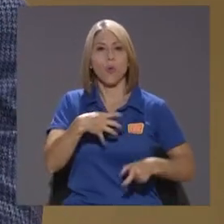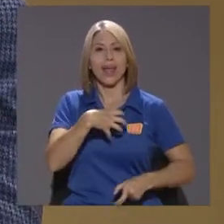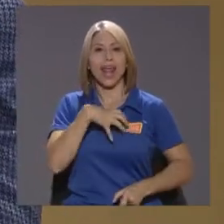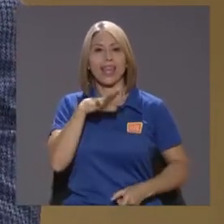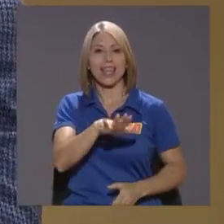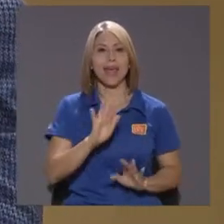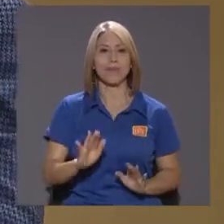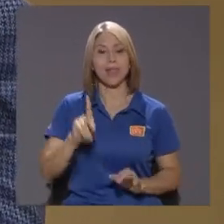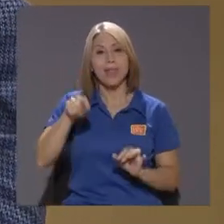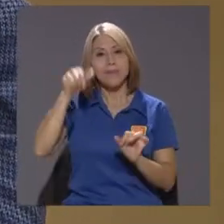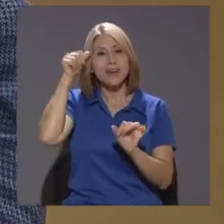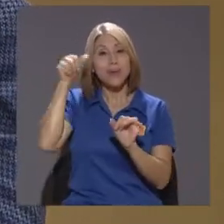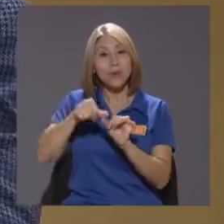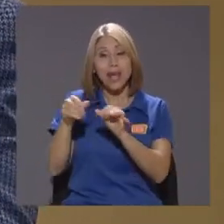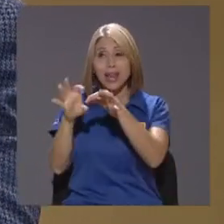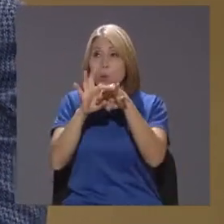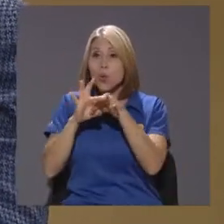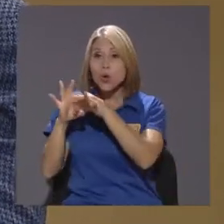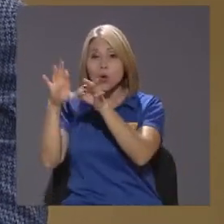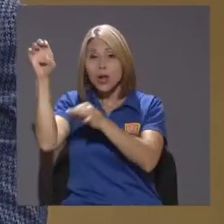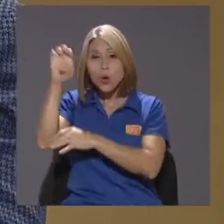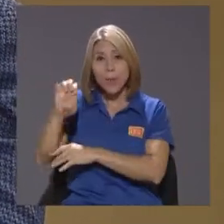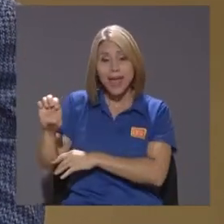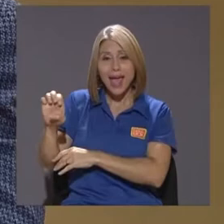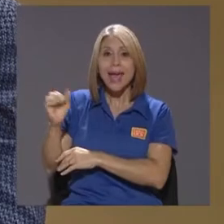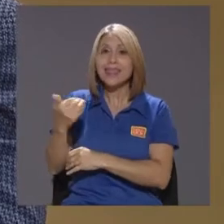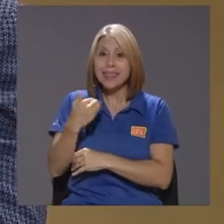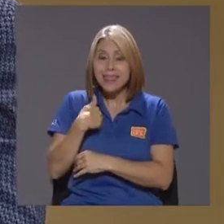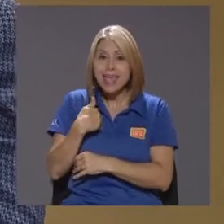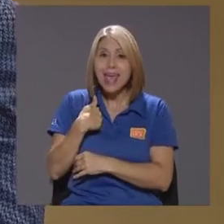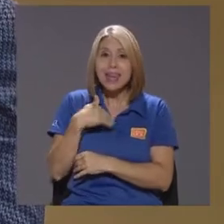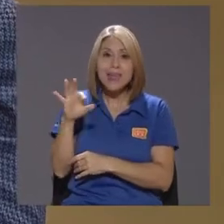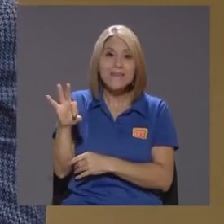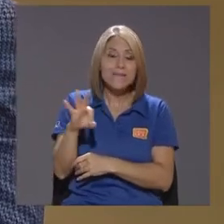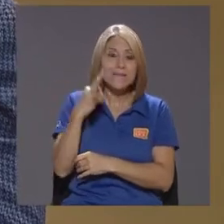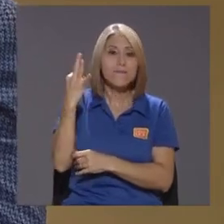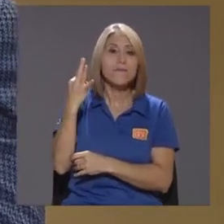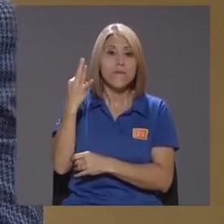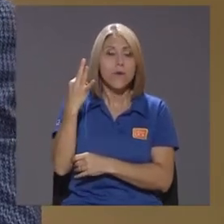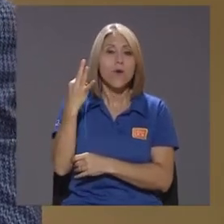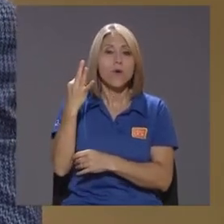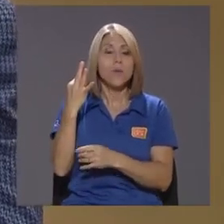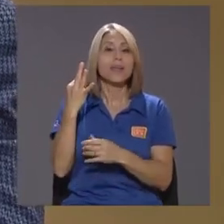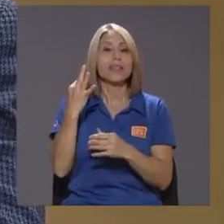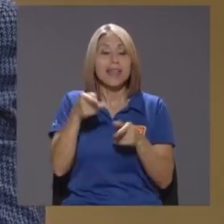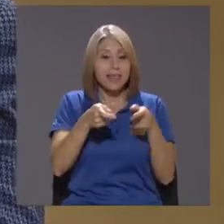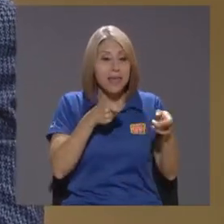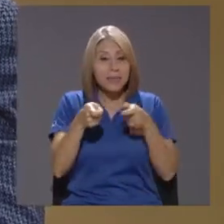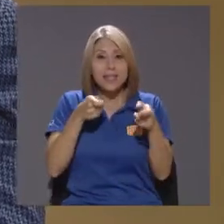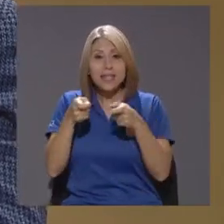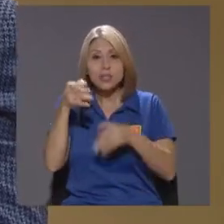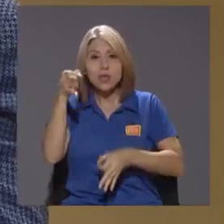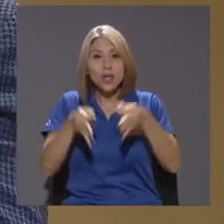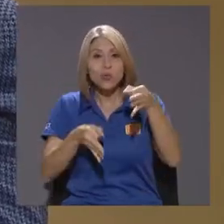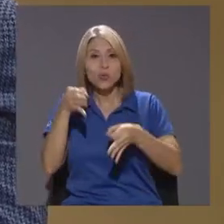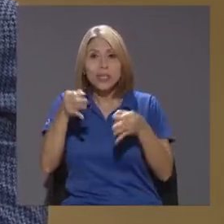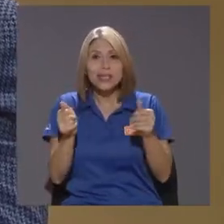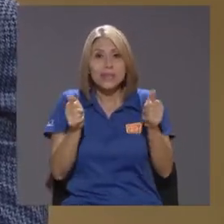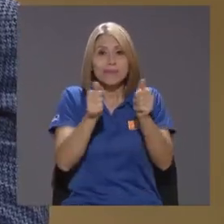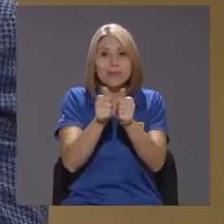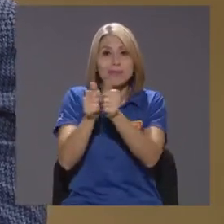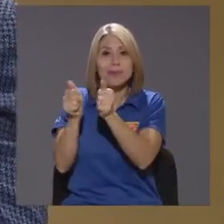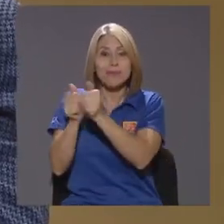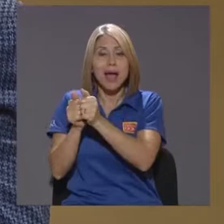la Unión Europea Tiene mecanismos Pansoberanos De administración De justicia Por ejemplo Entonces está La Corte